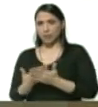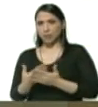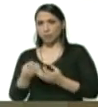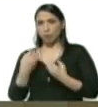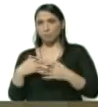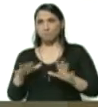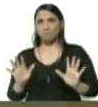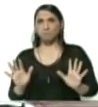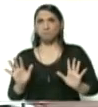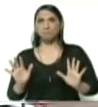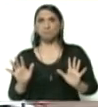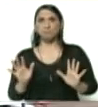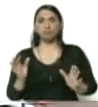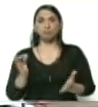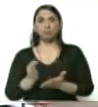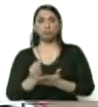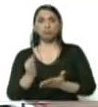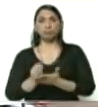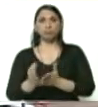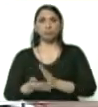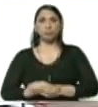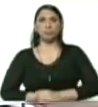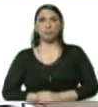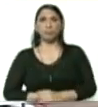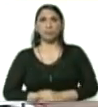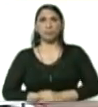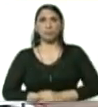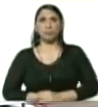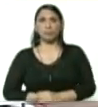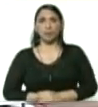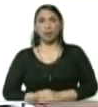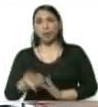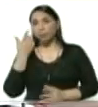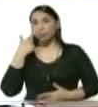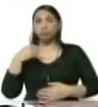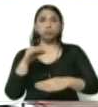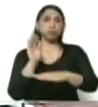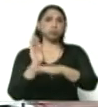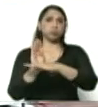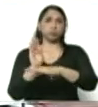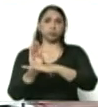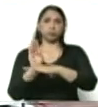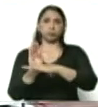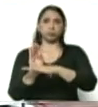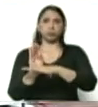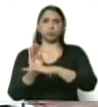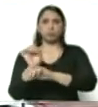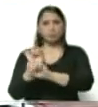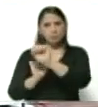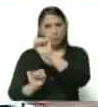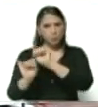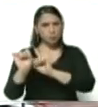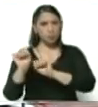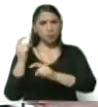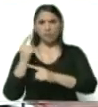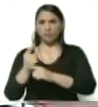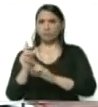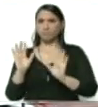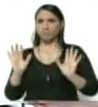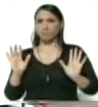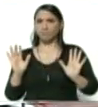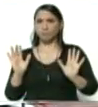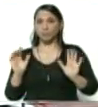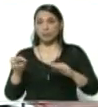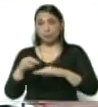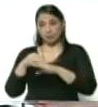efecto, pero siempre con muchísimo cuidado, con muchísima previsión. El